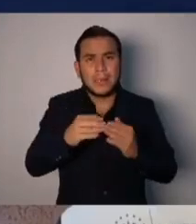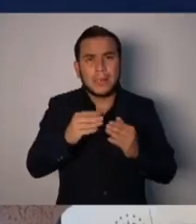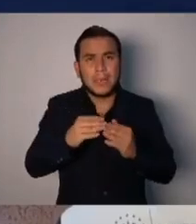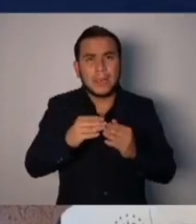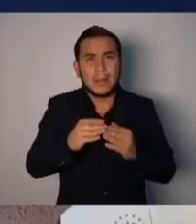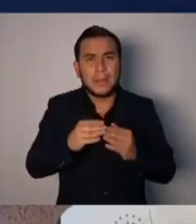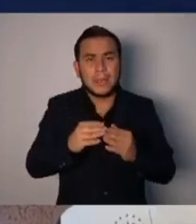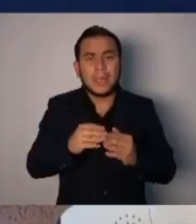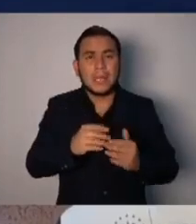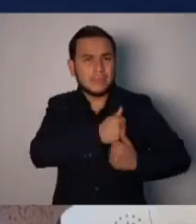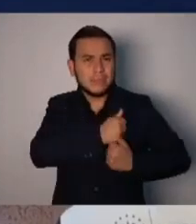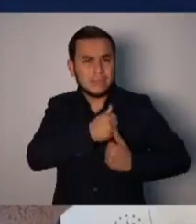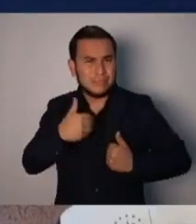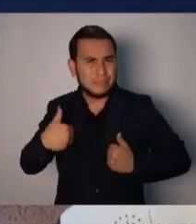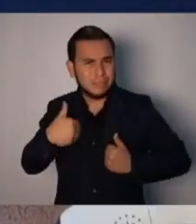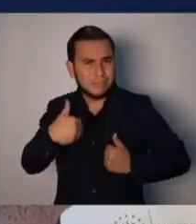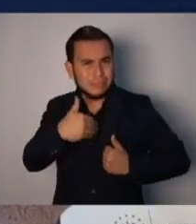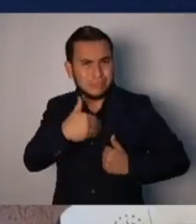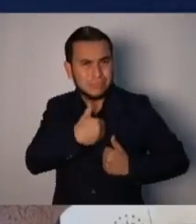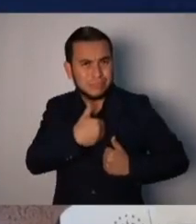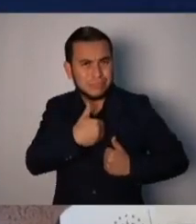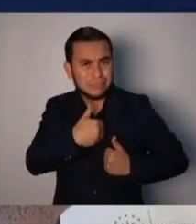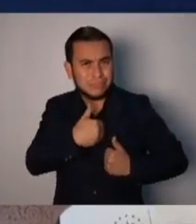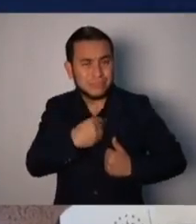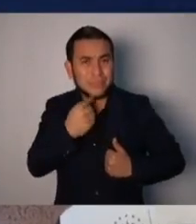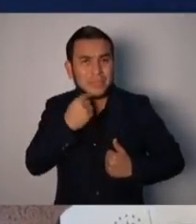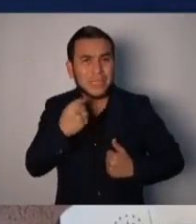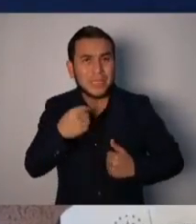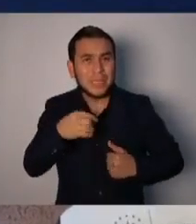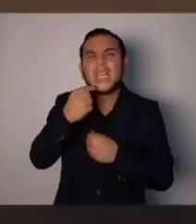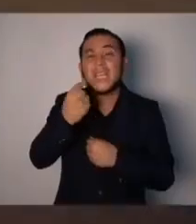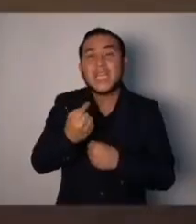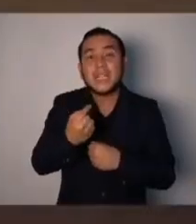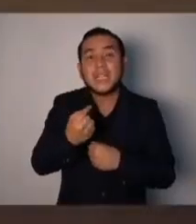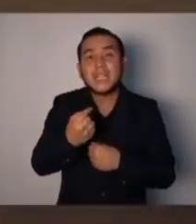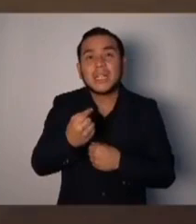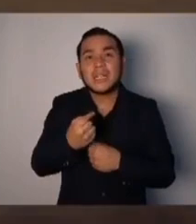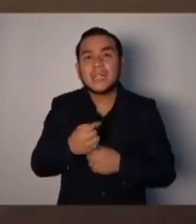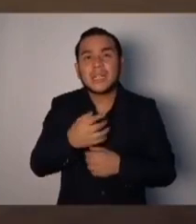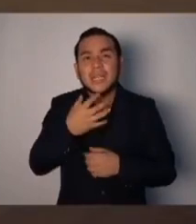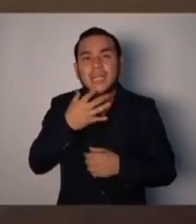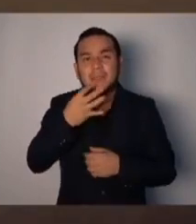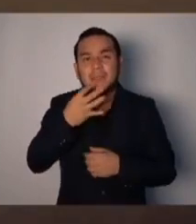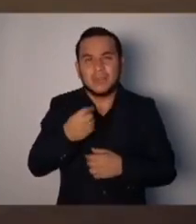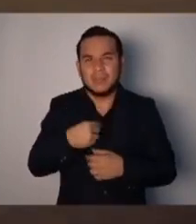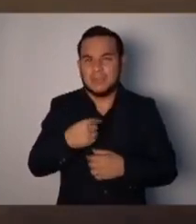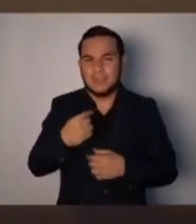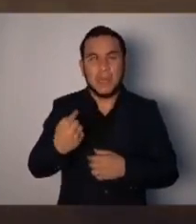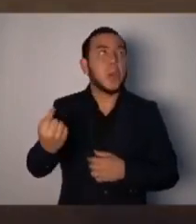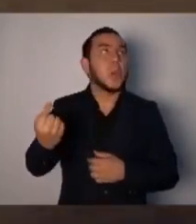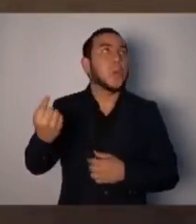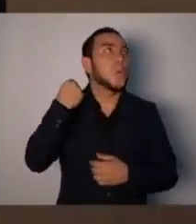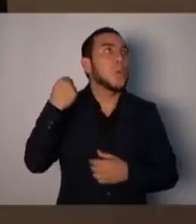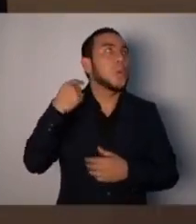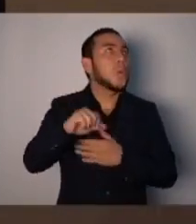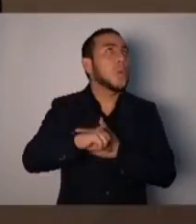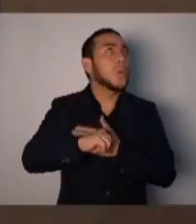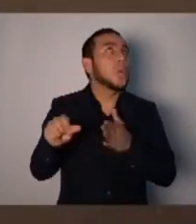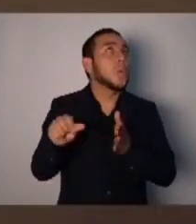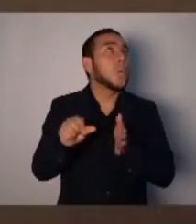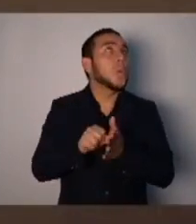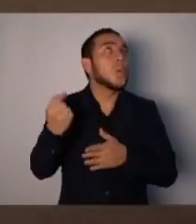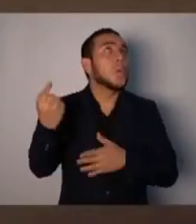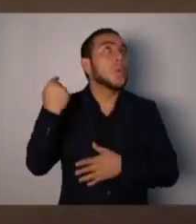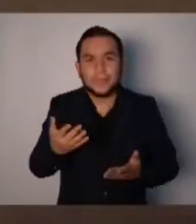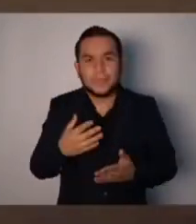Armada. ¿Y saben quién vota por esa sinvergüenzada? El chat, primero que no les voy a hacer caso porque la Constitución no les da ellos esa facultad. Que